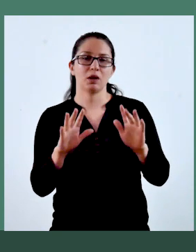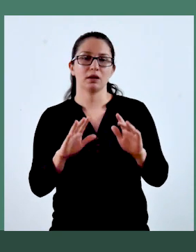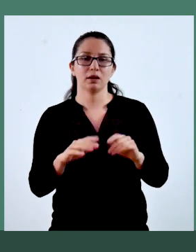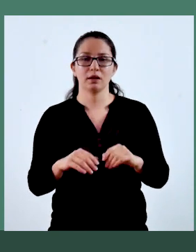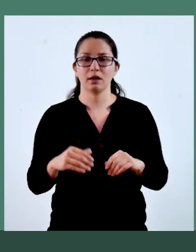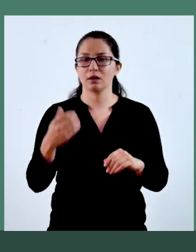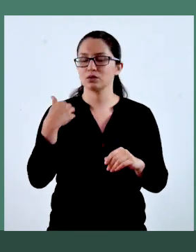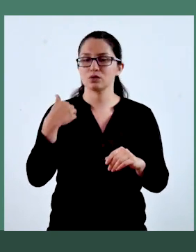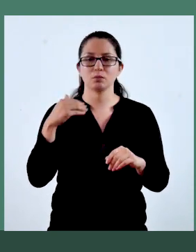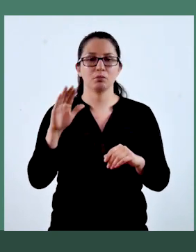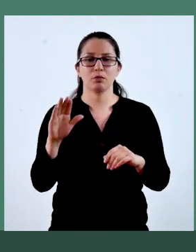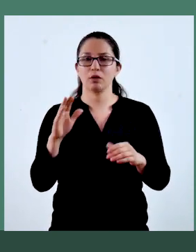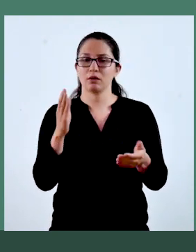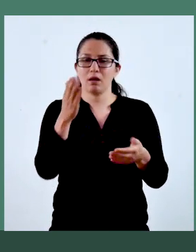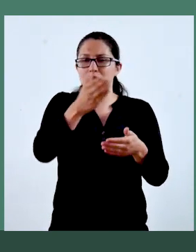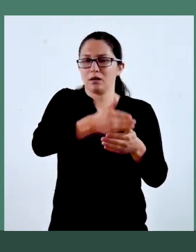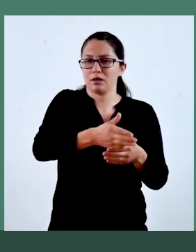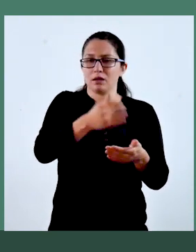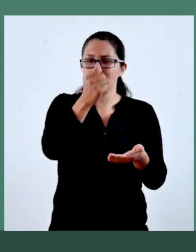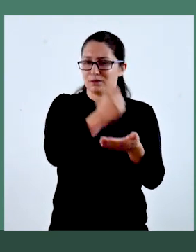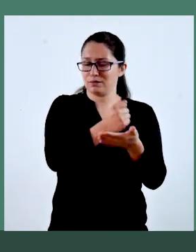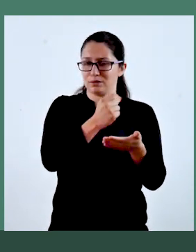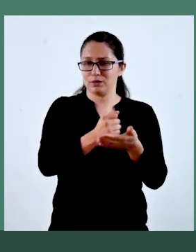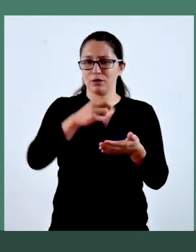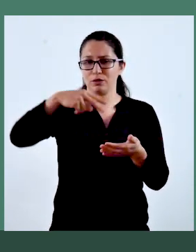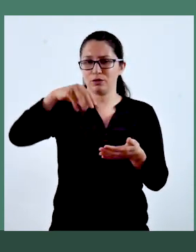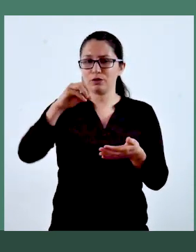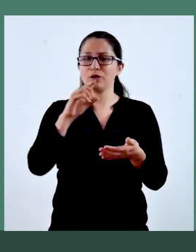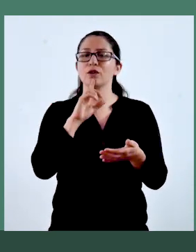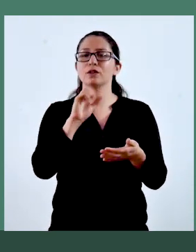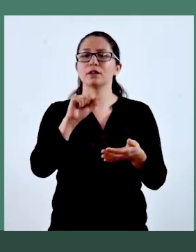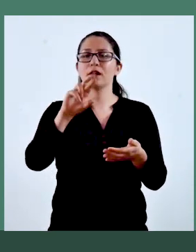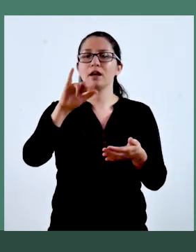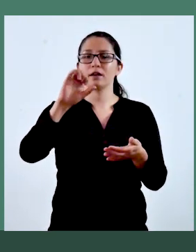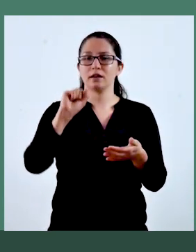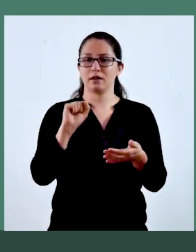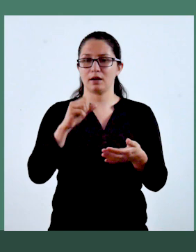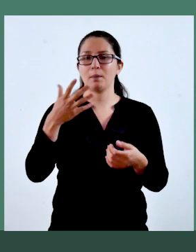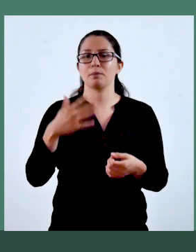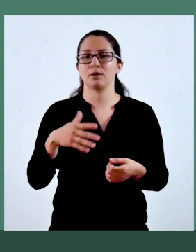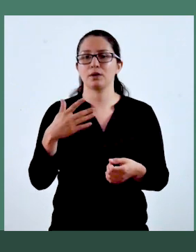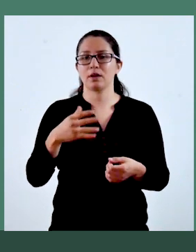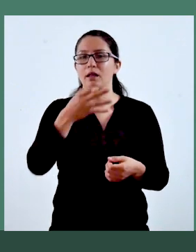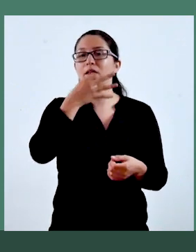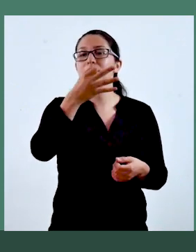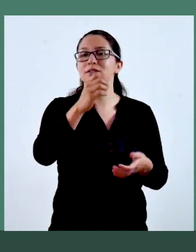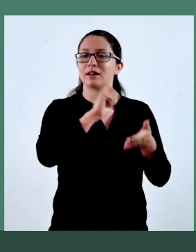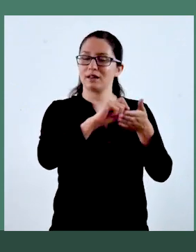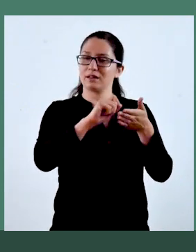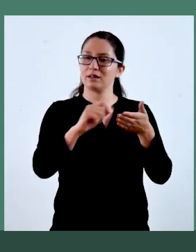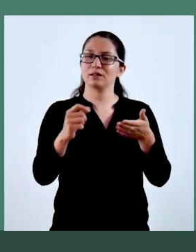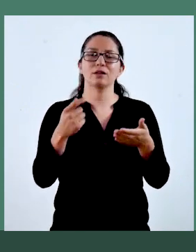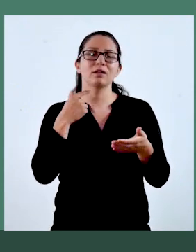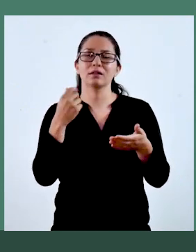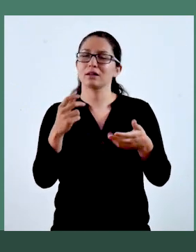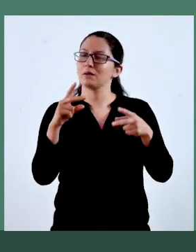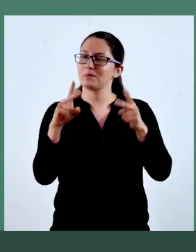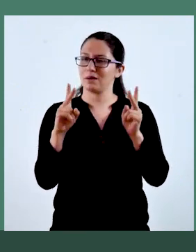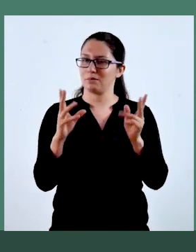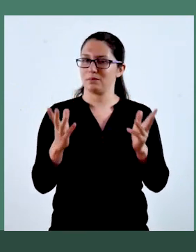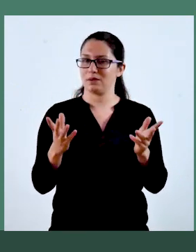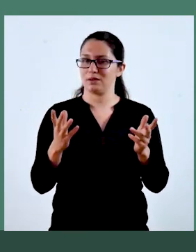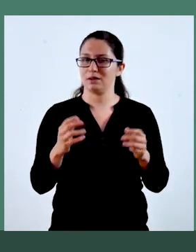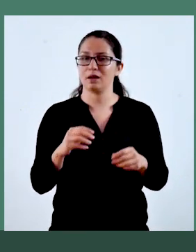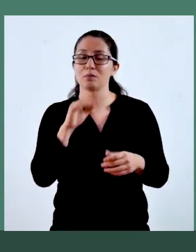totalmente válida. No necesitas ir a una notaría. Lo que sí es importante es que la autorización sea suficiente para los